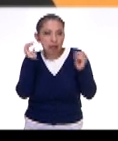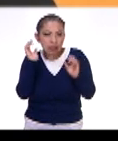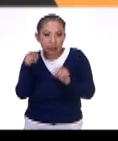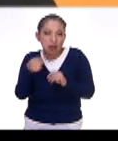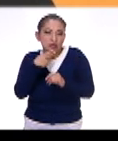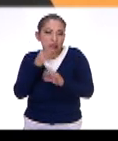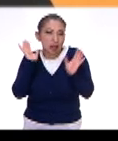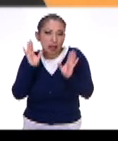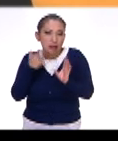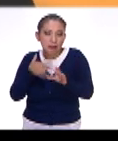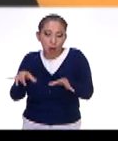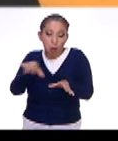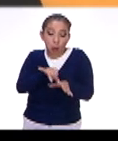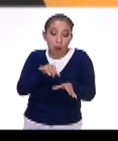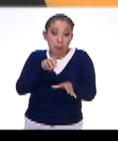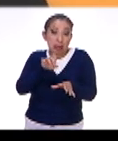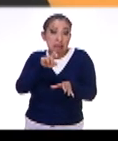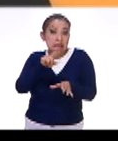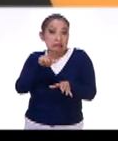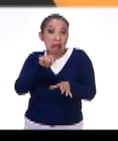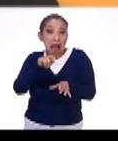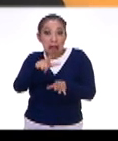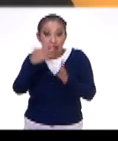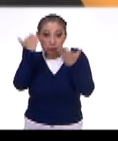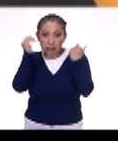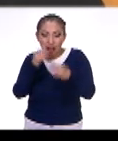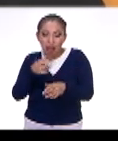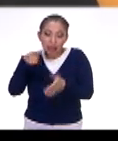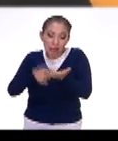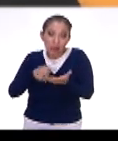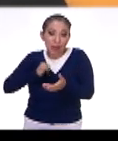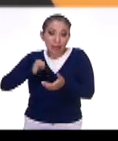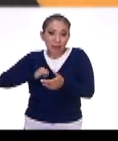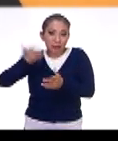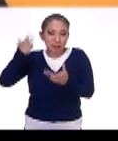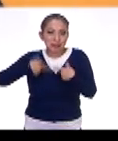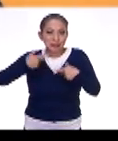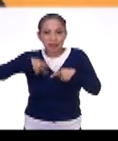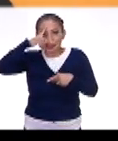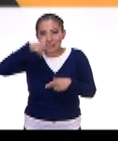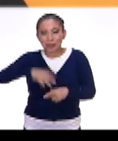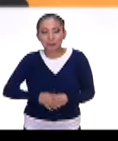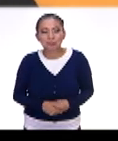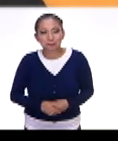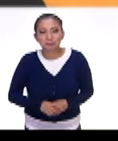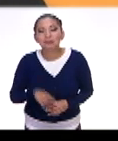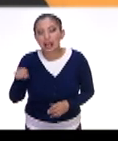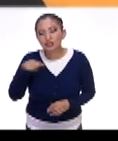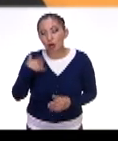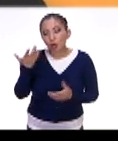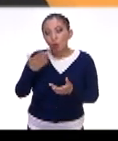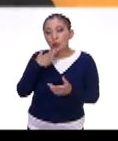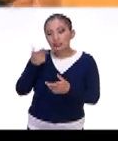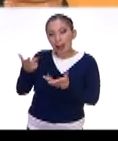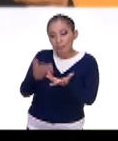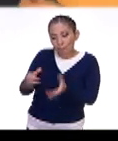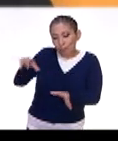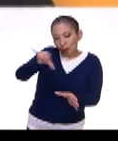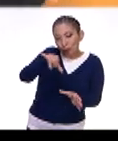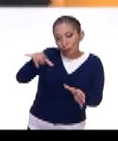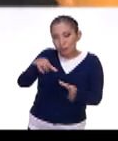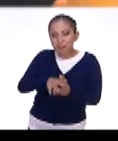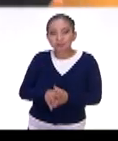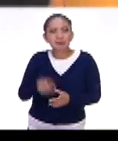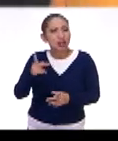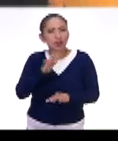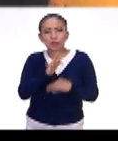sabemos, no sé, que se tomaba un mezcal, no sé, que se tomaban los antiguos en México, en esos utensilios. Y